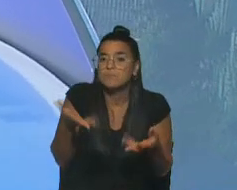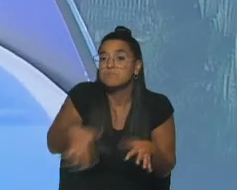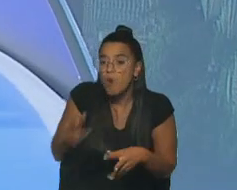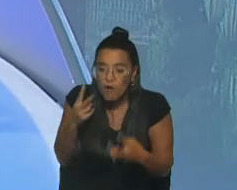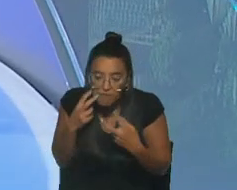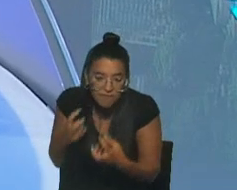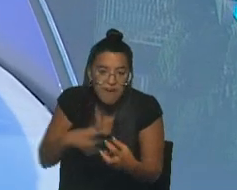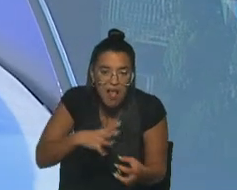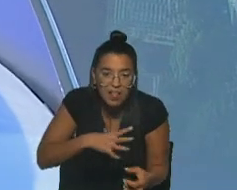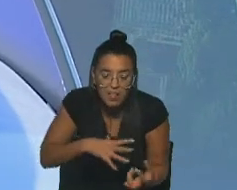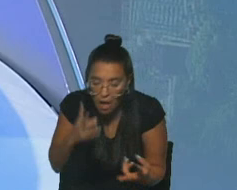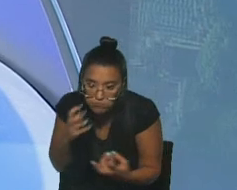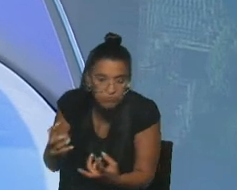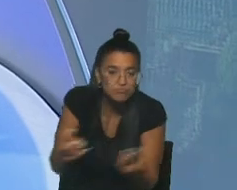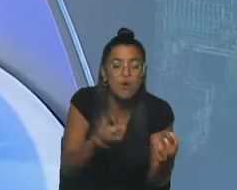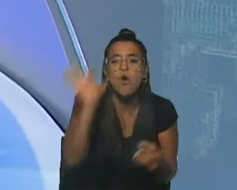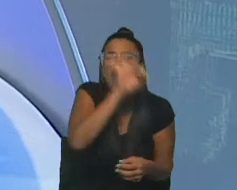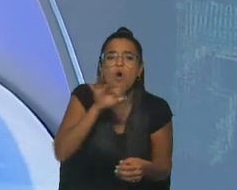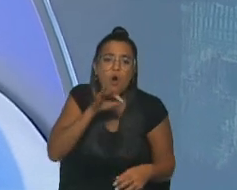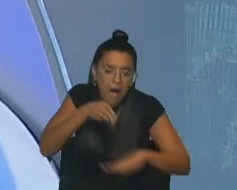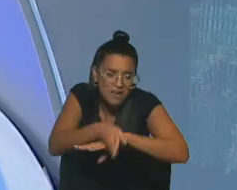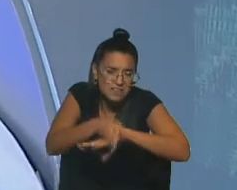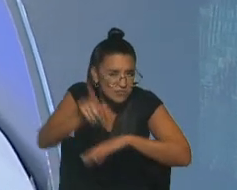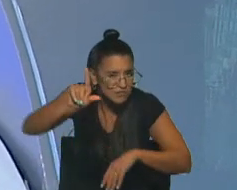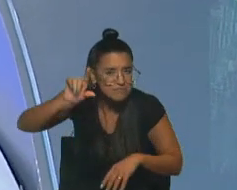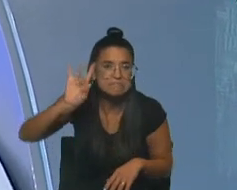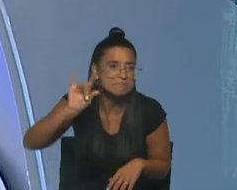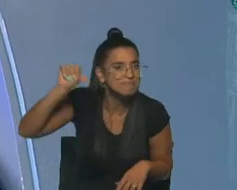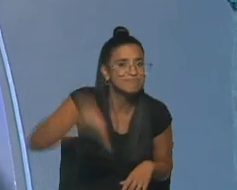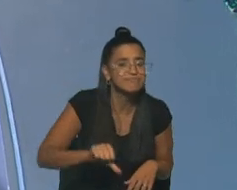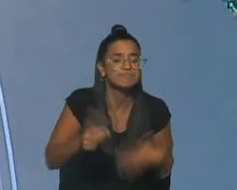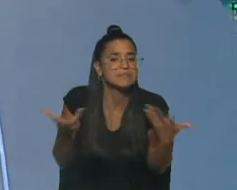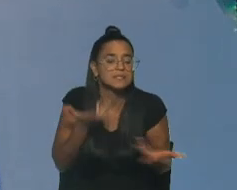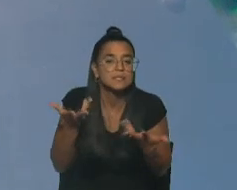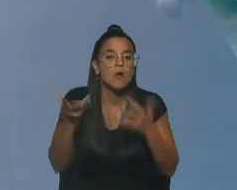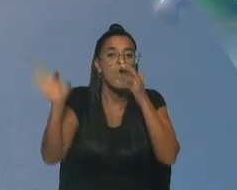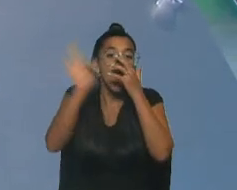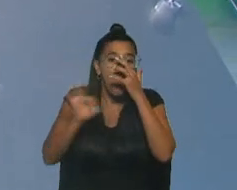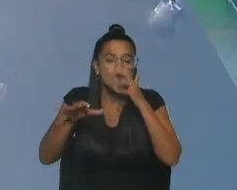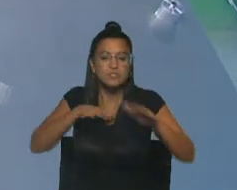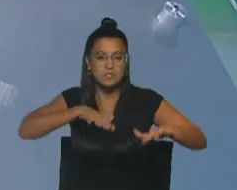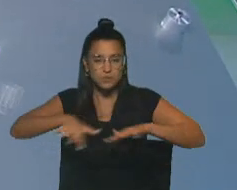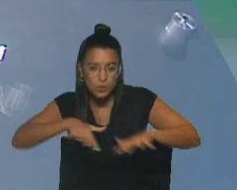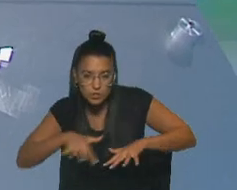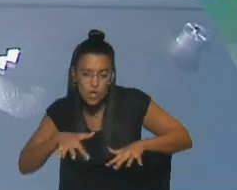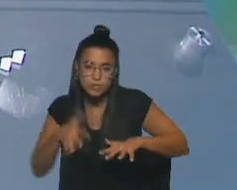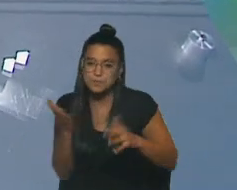inexplorados, o de muy difícil acceso, o de circunstancias de